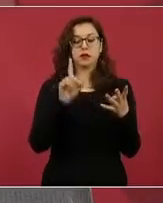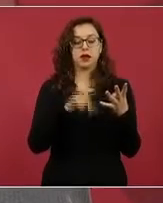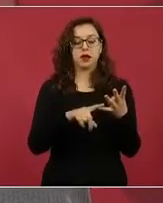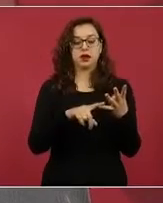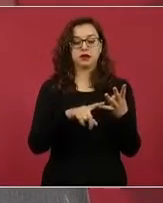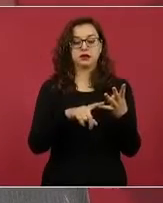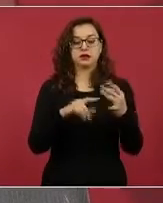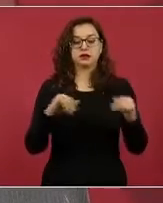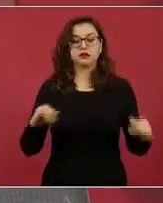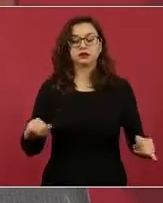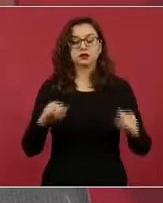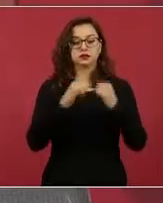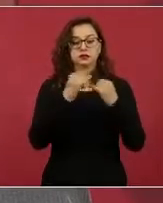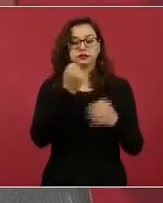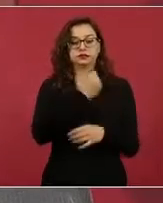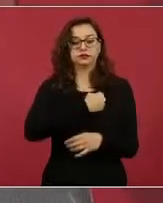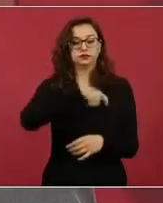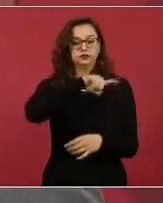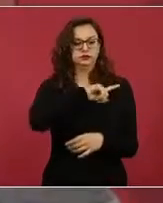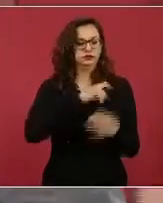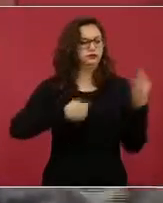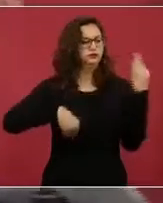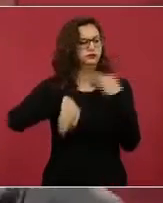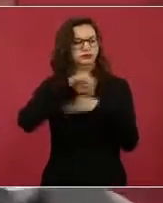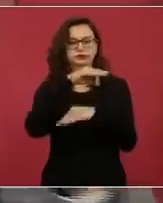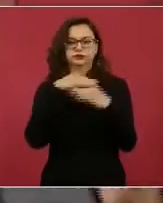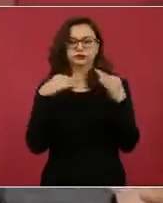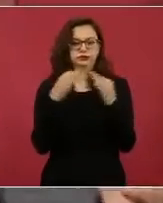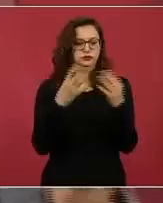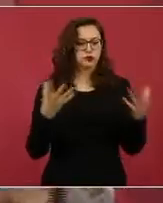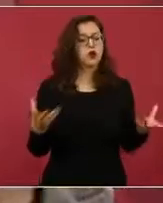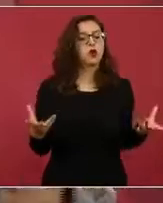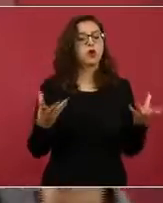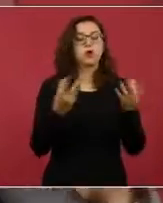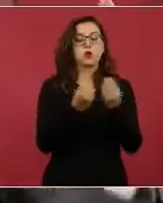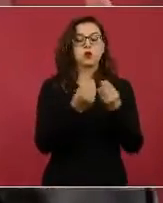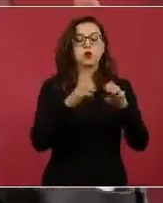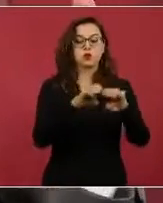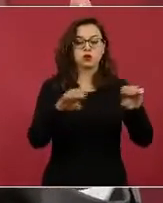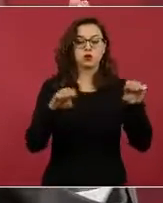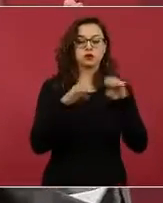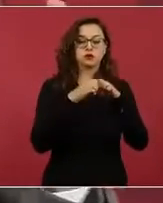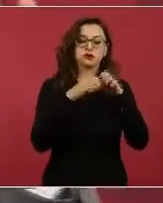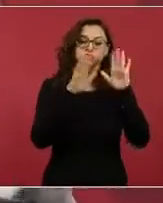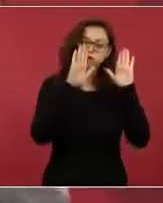institutos de salud, todos juntos estamos